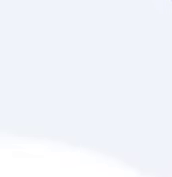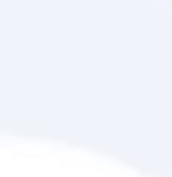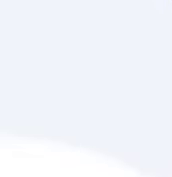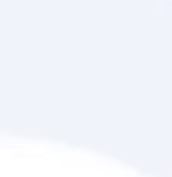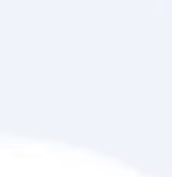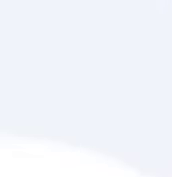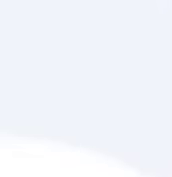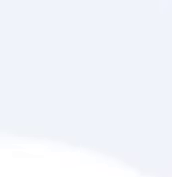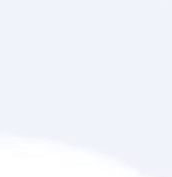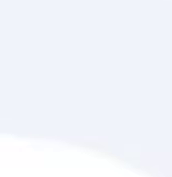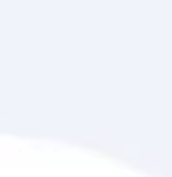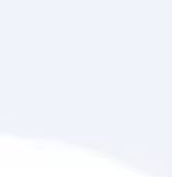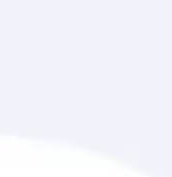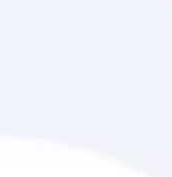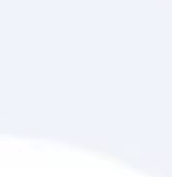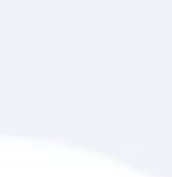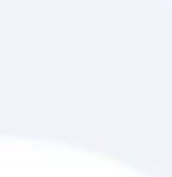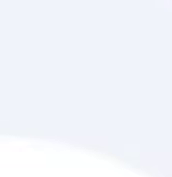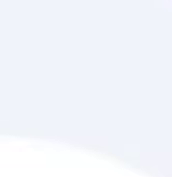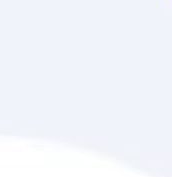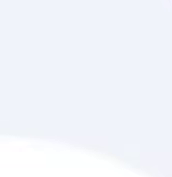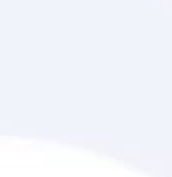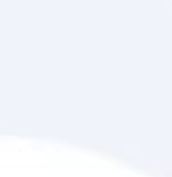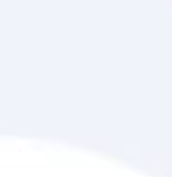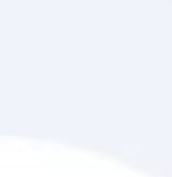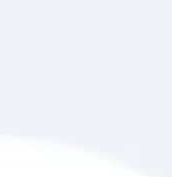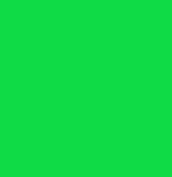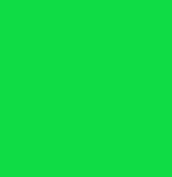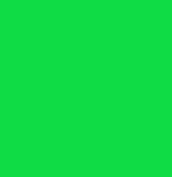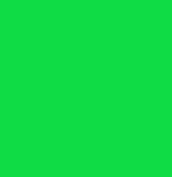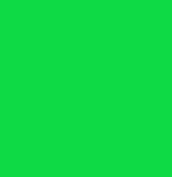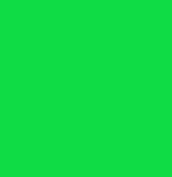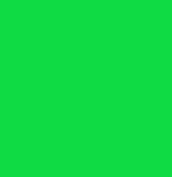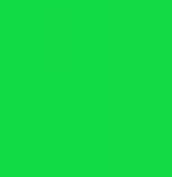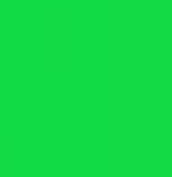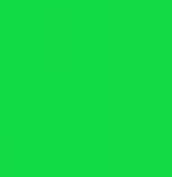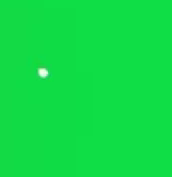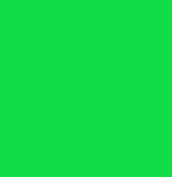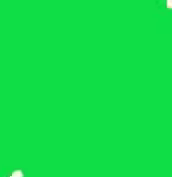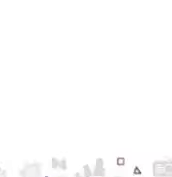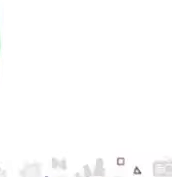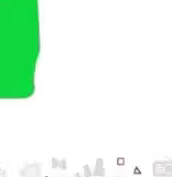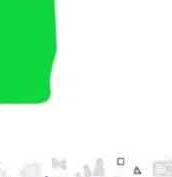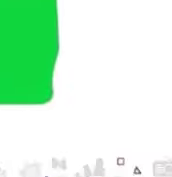Educación Básica Especial, Primer y Segundo Grado de Primaria